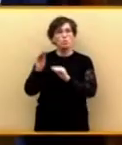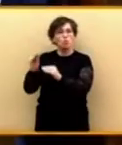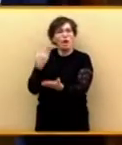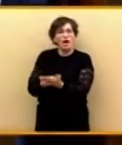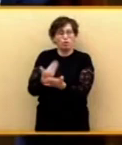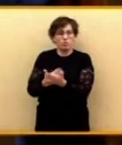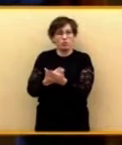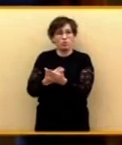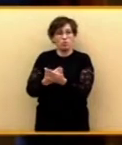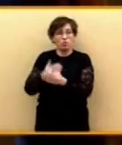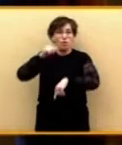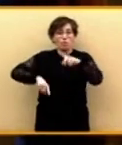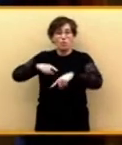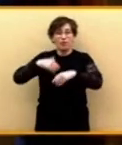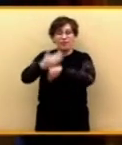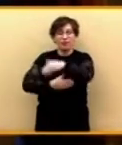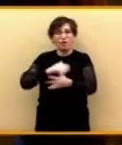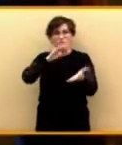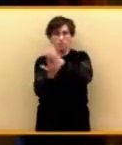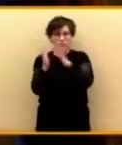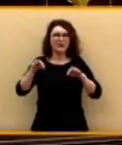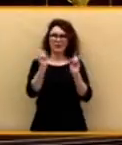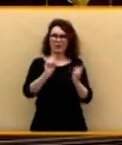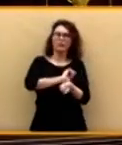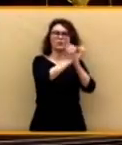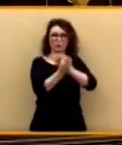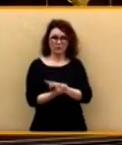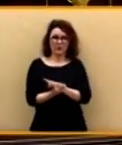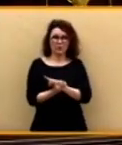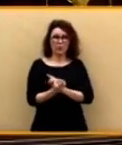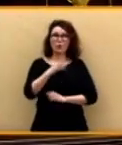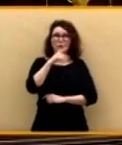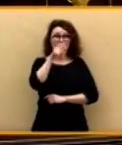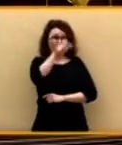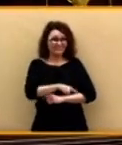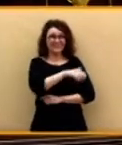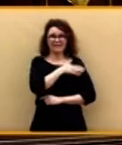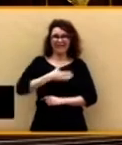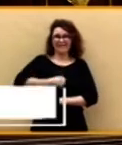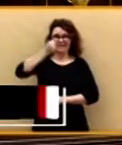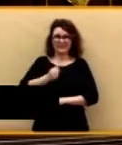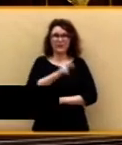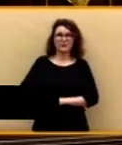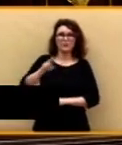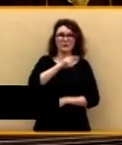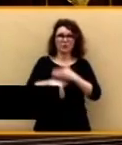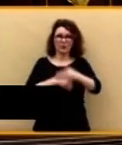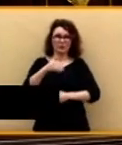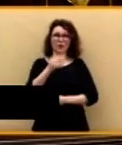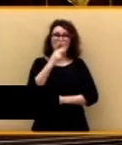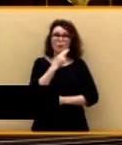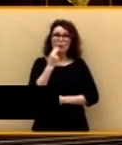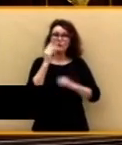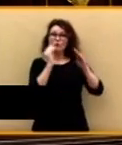hombres y mujeres. El Partido Popular le recuerda sus promesas. Usted forzó una repetición electoral con el solemne compromiso de no